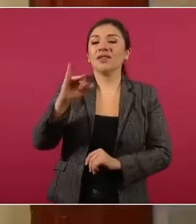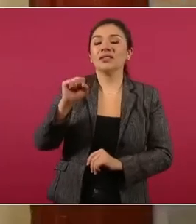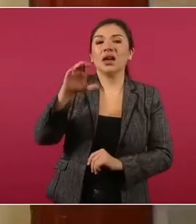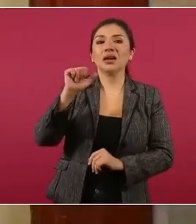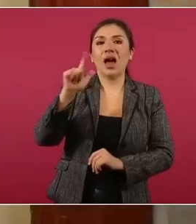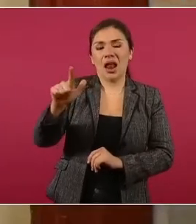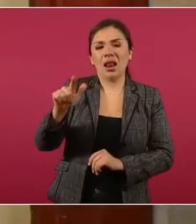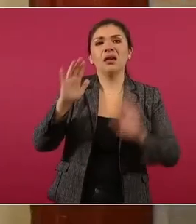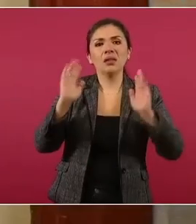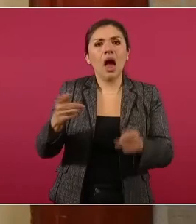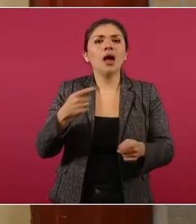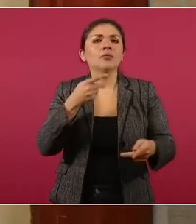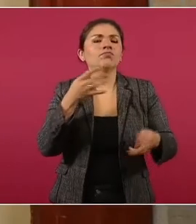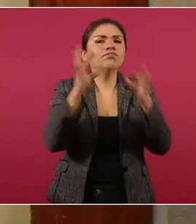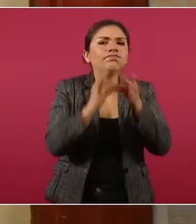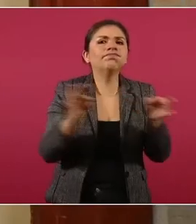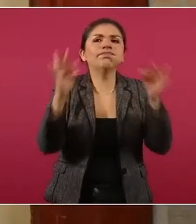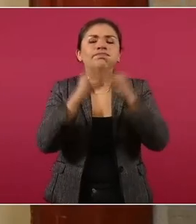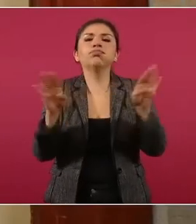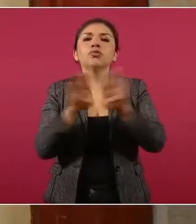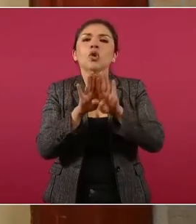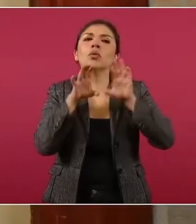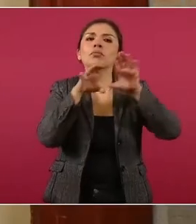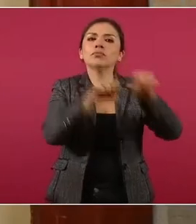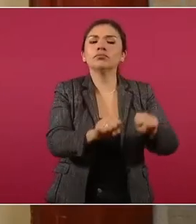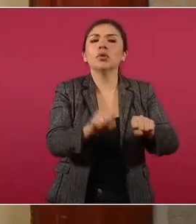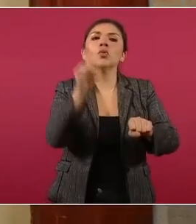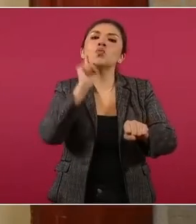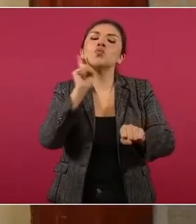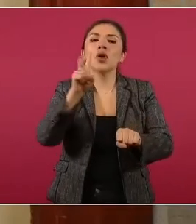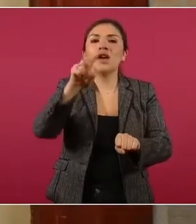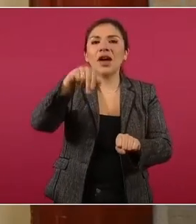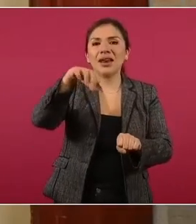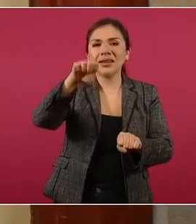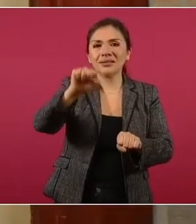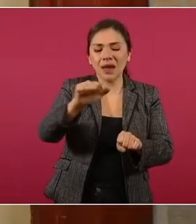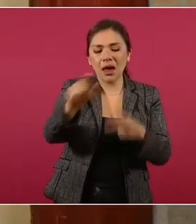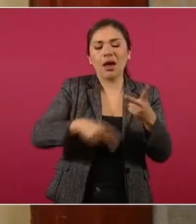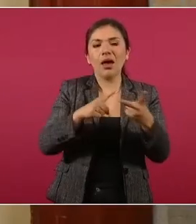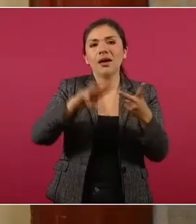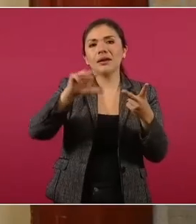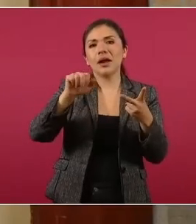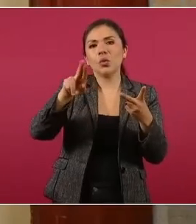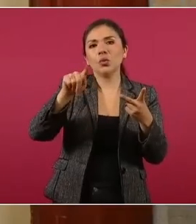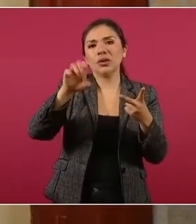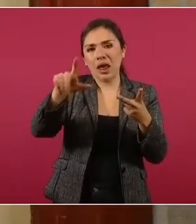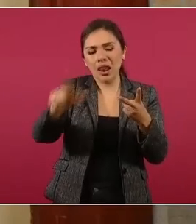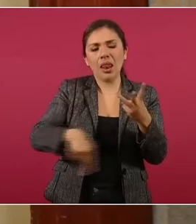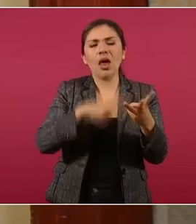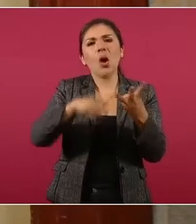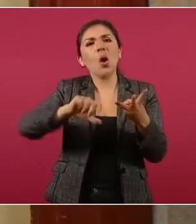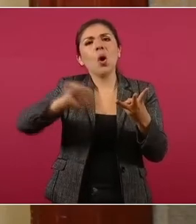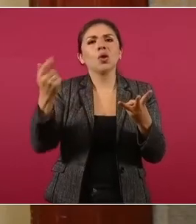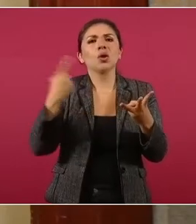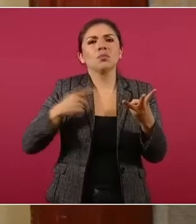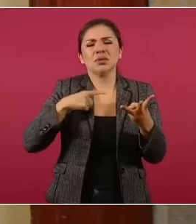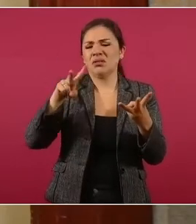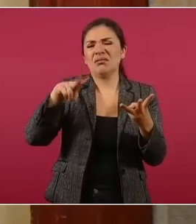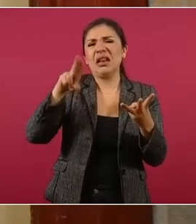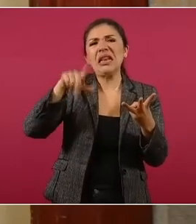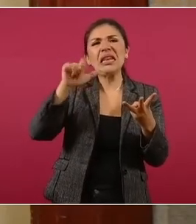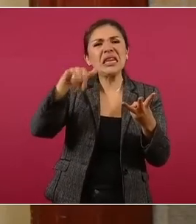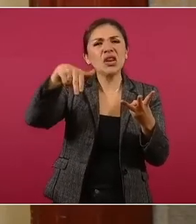la detención de Vanessa N y Rautel N y en otro evento Lino N, también por un feminicidio.